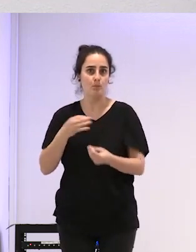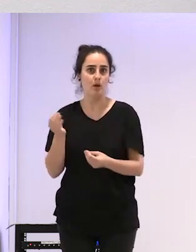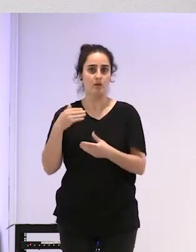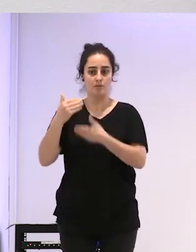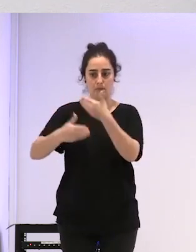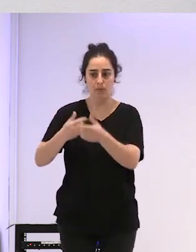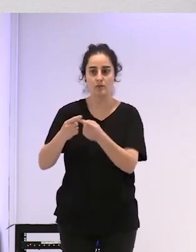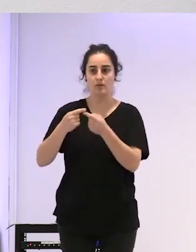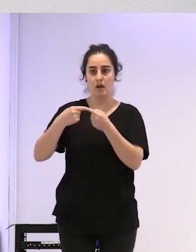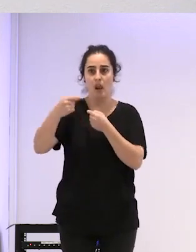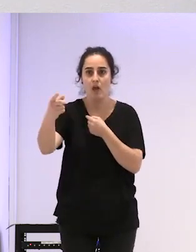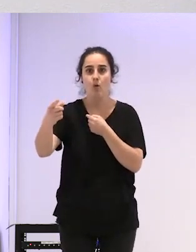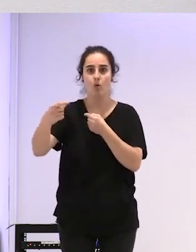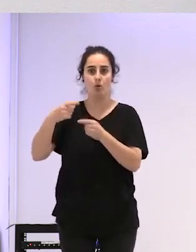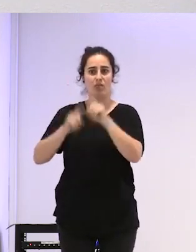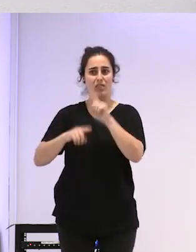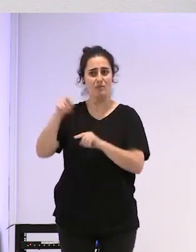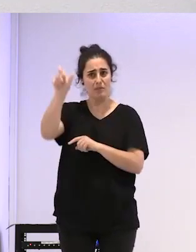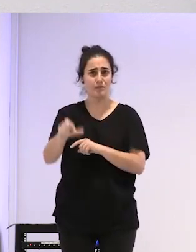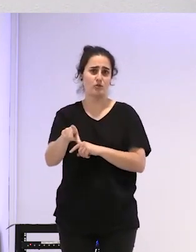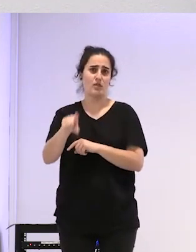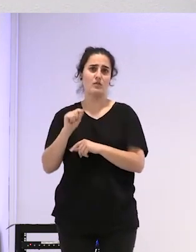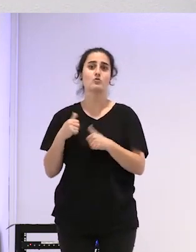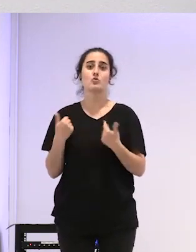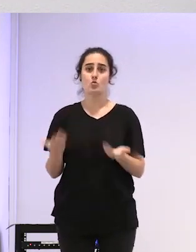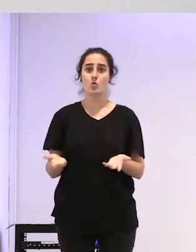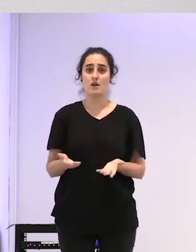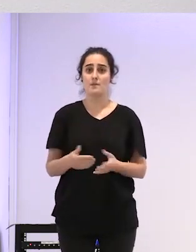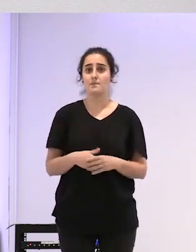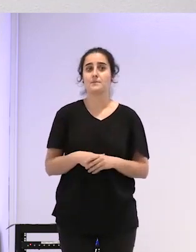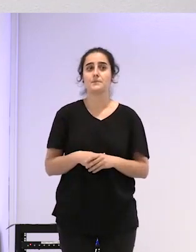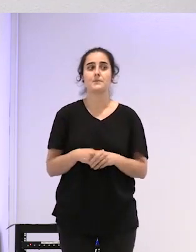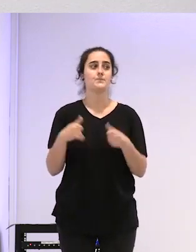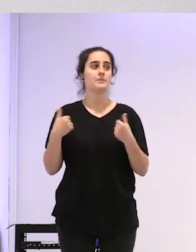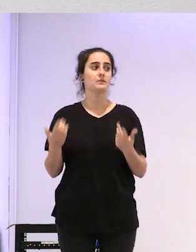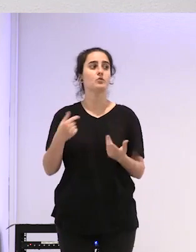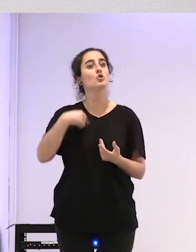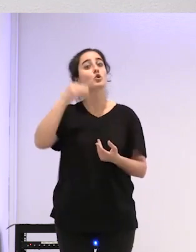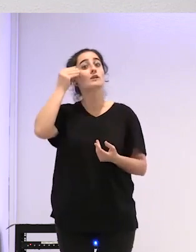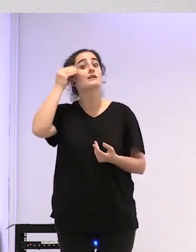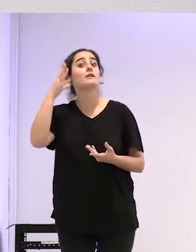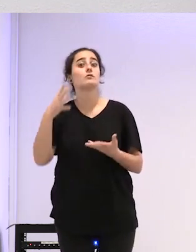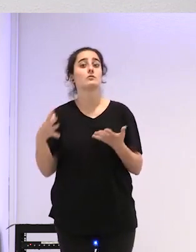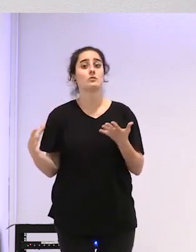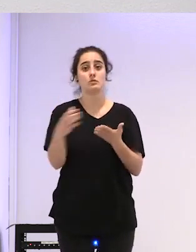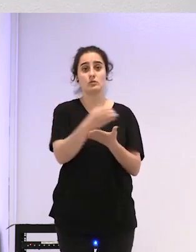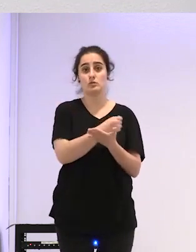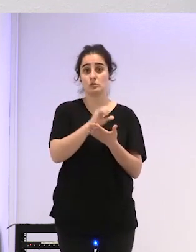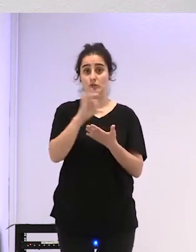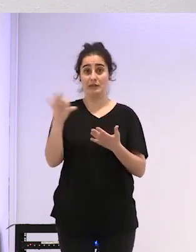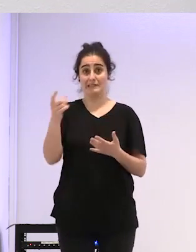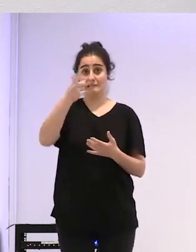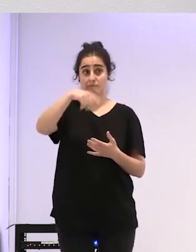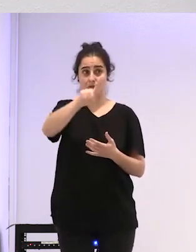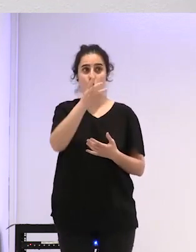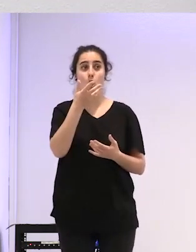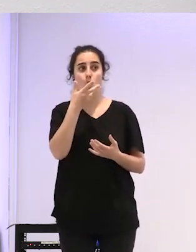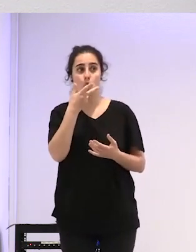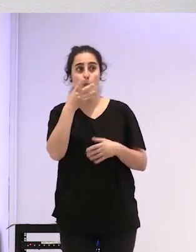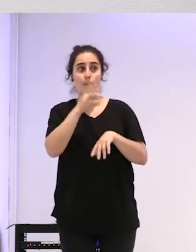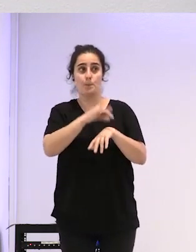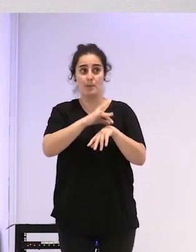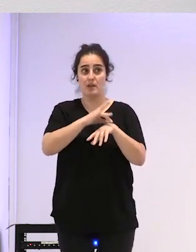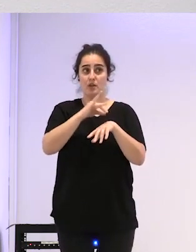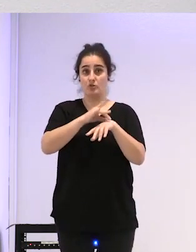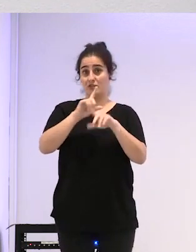largos según quiera la persona ¿no? entonces buscar seguro que entre todos conocéis médicos de